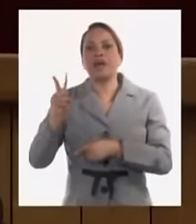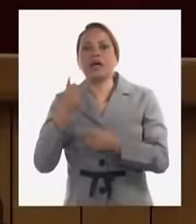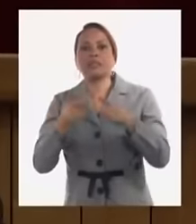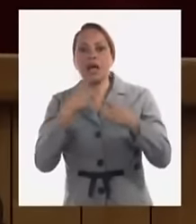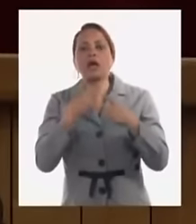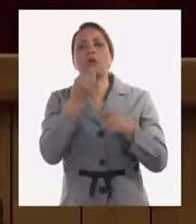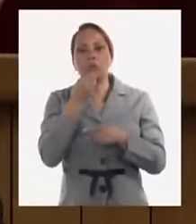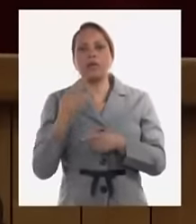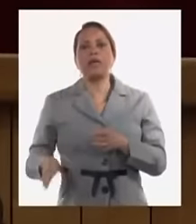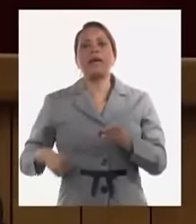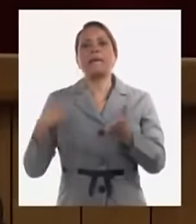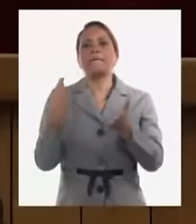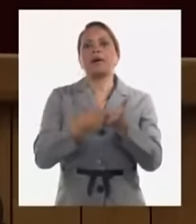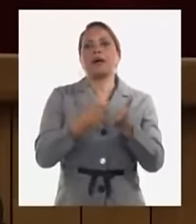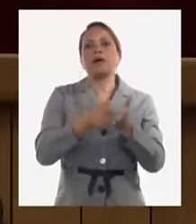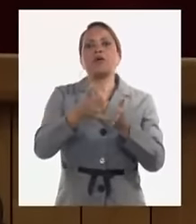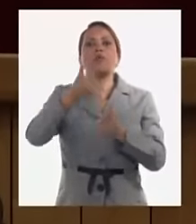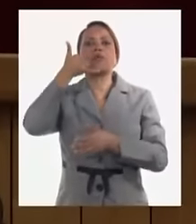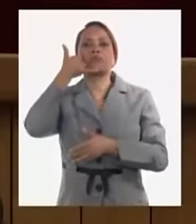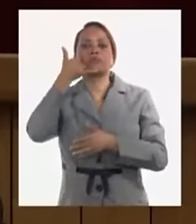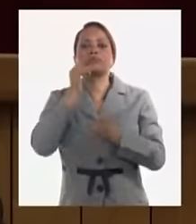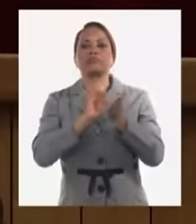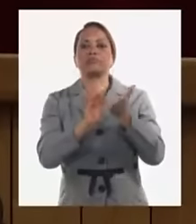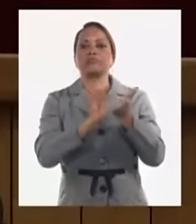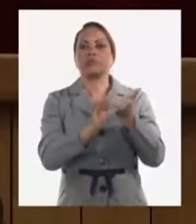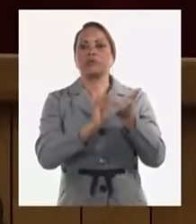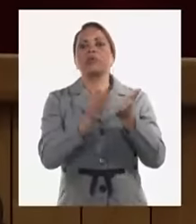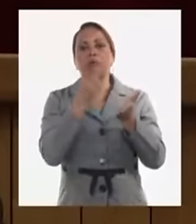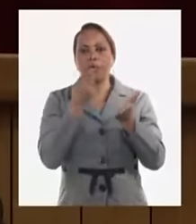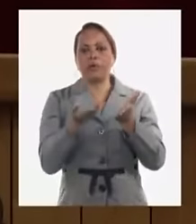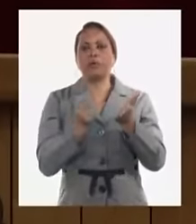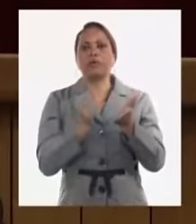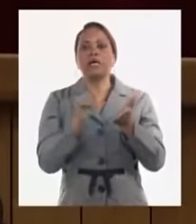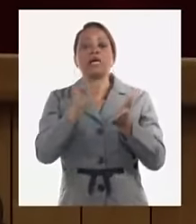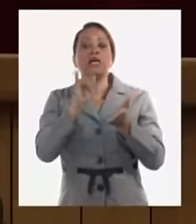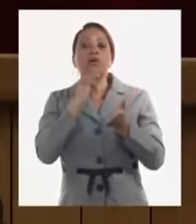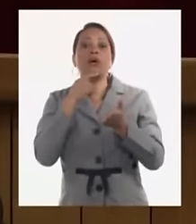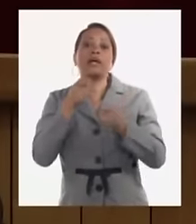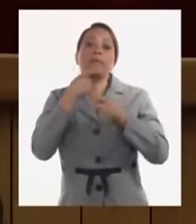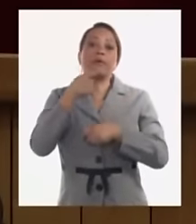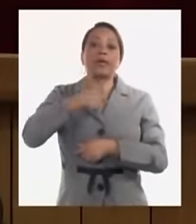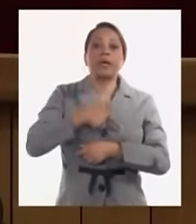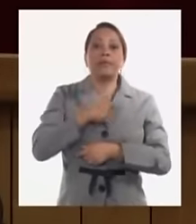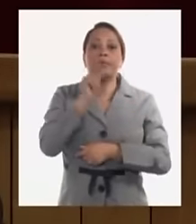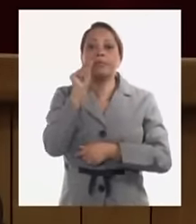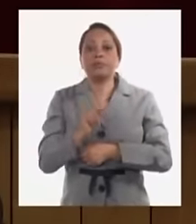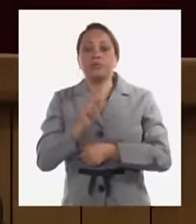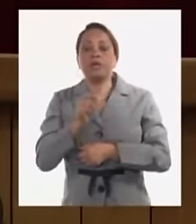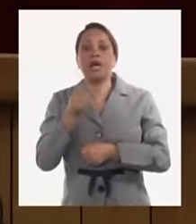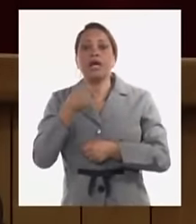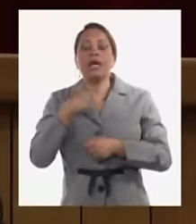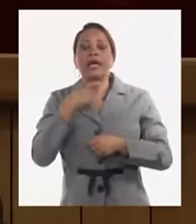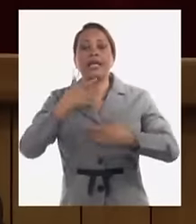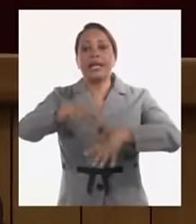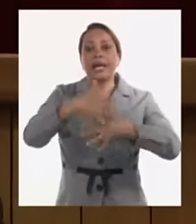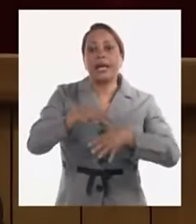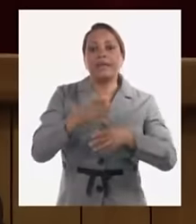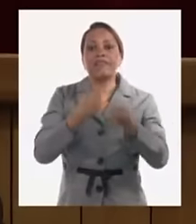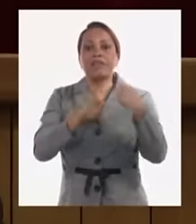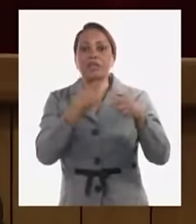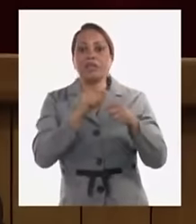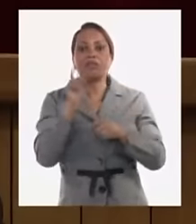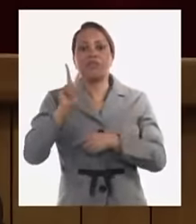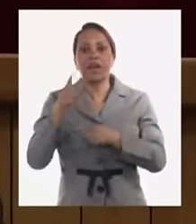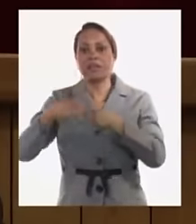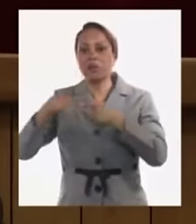el final es que hasta un carretillero está obligado si usted tiene dinero electrónico a cobrarte por esa vía